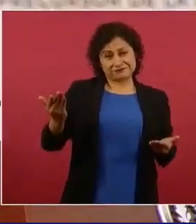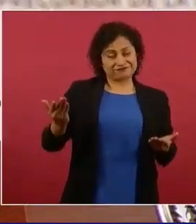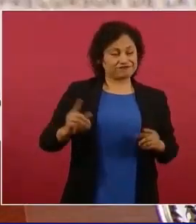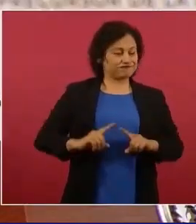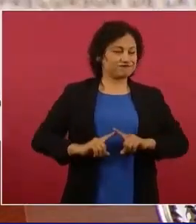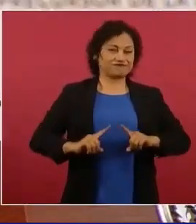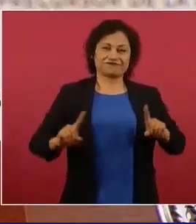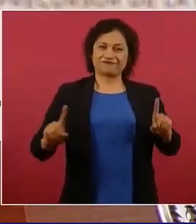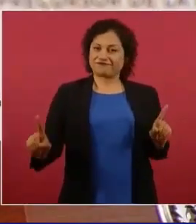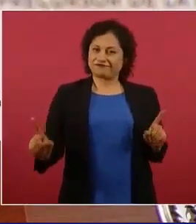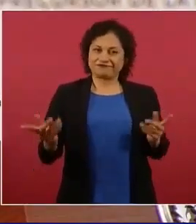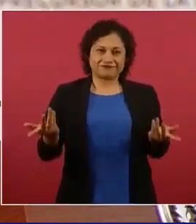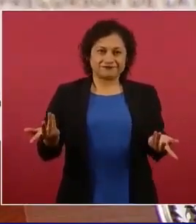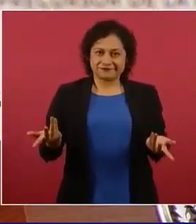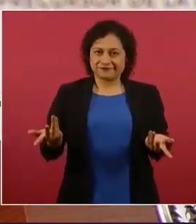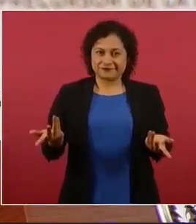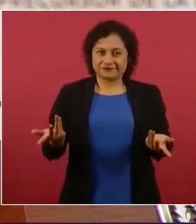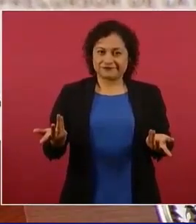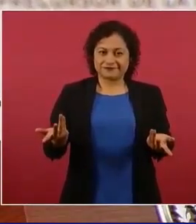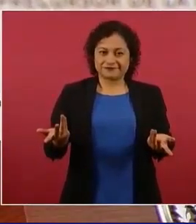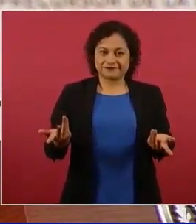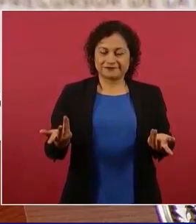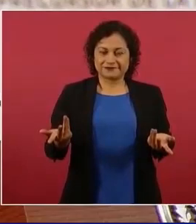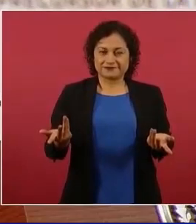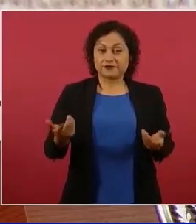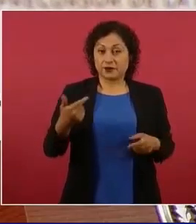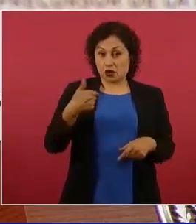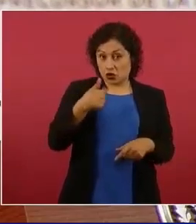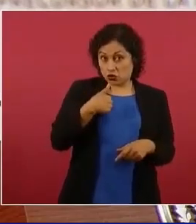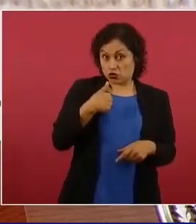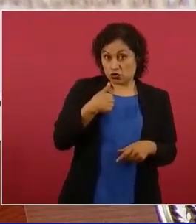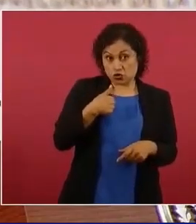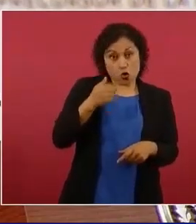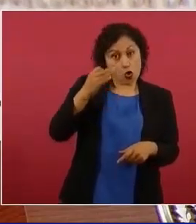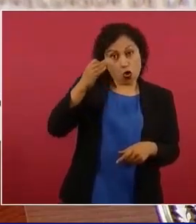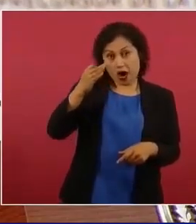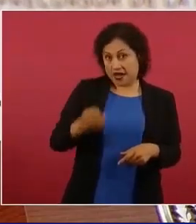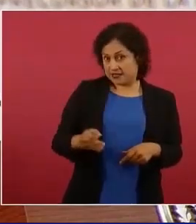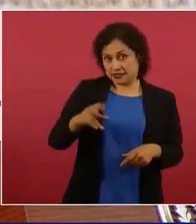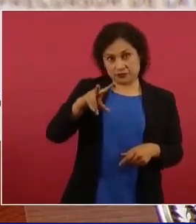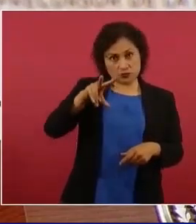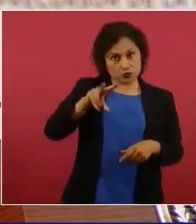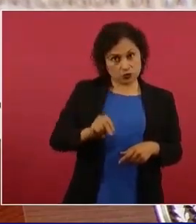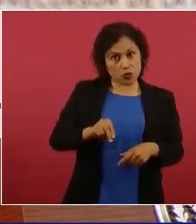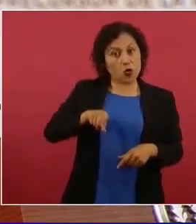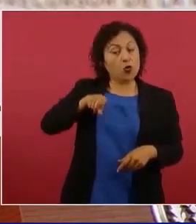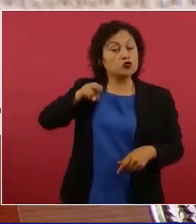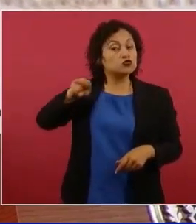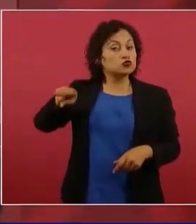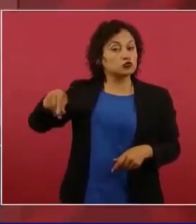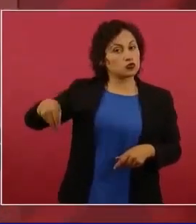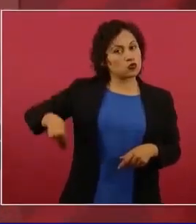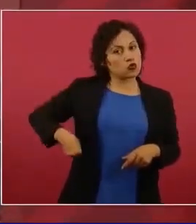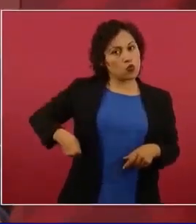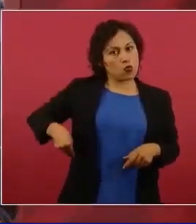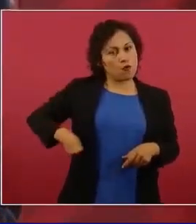estoy en contra de él por haber desatado esa guerra y por haber